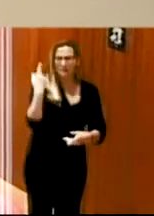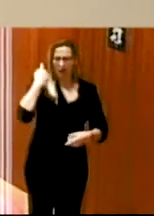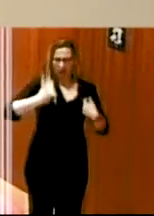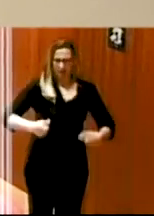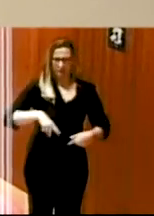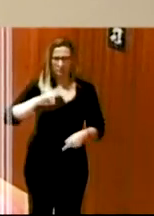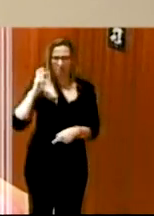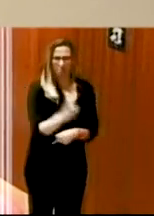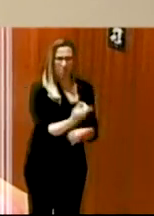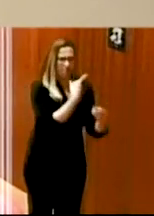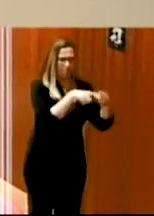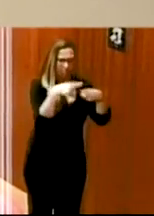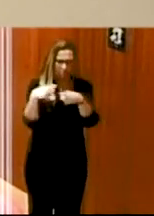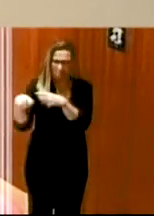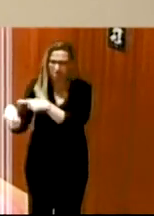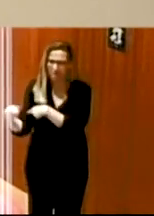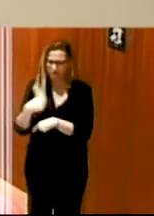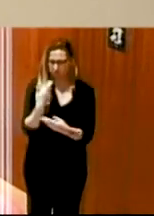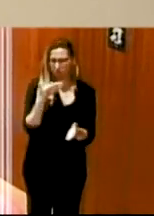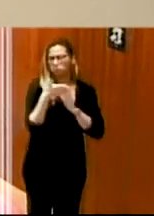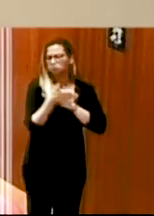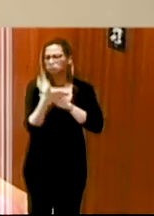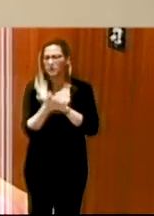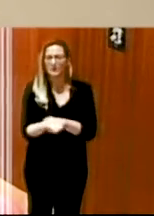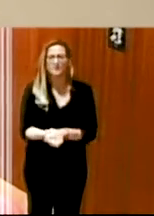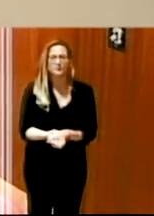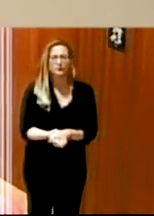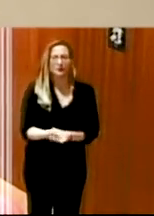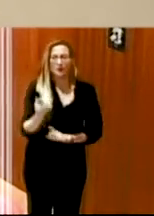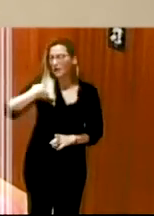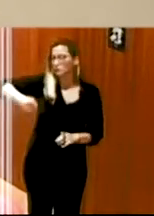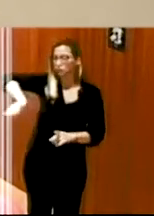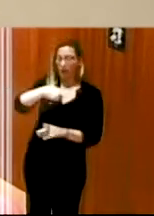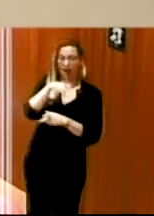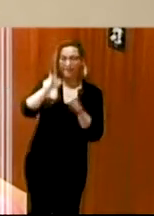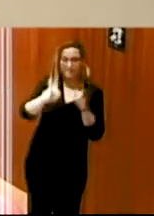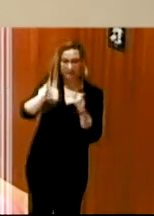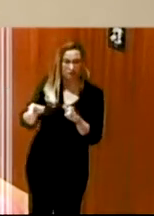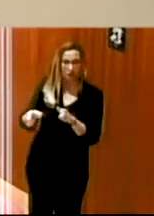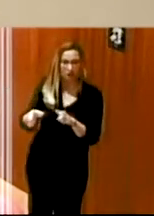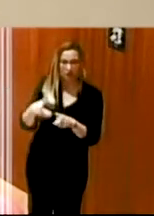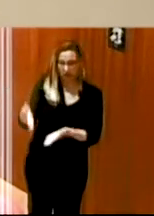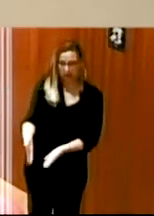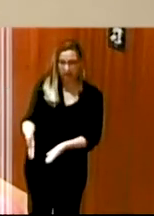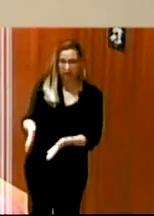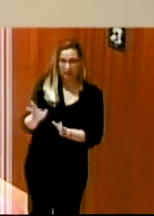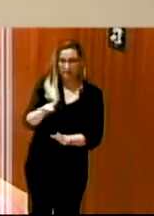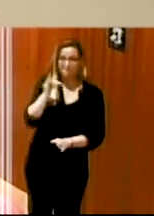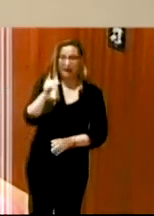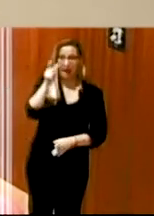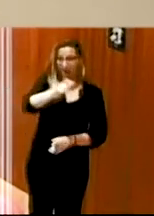Y aún así, una cosa que yo creo que todas las personas que estamos aquí y todas las personas que nos están siguiendo